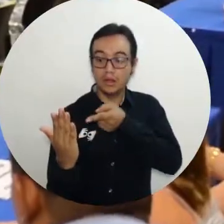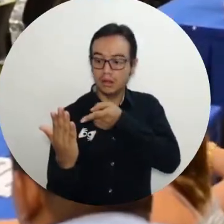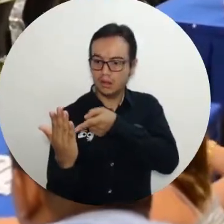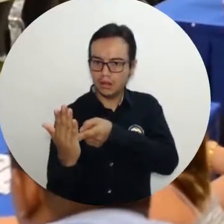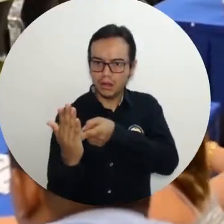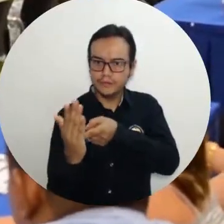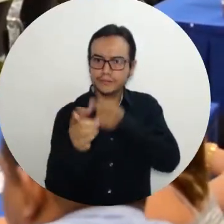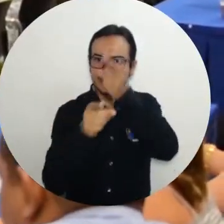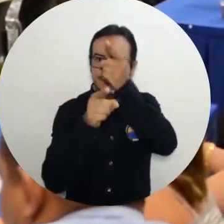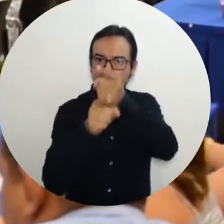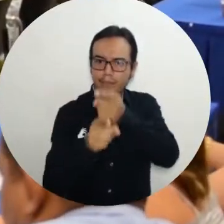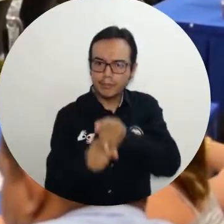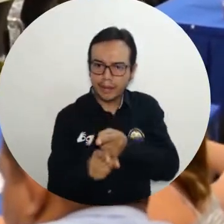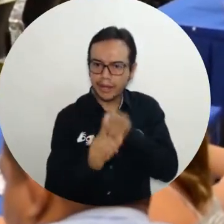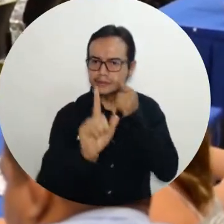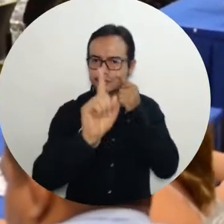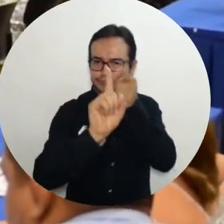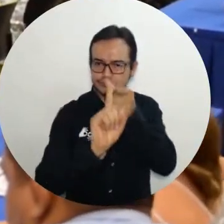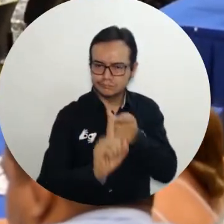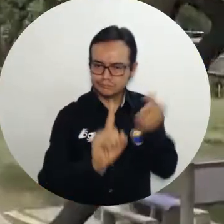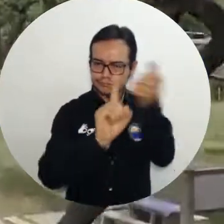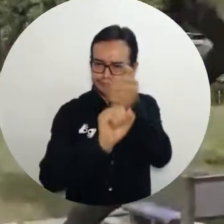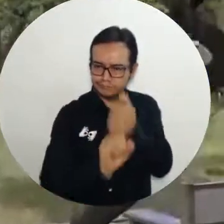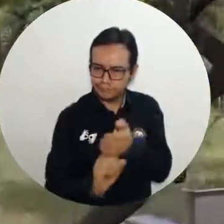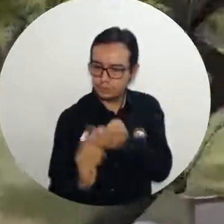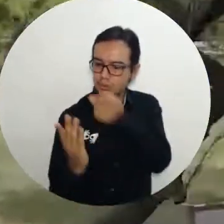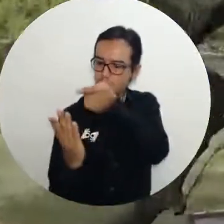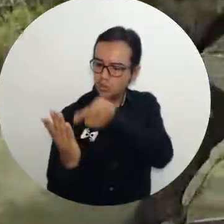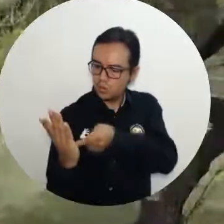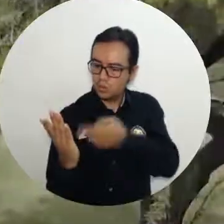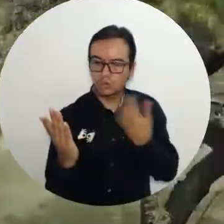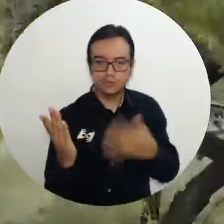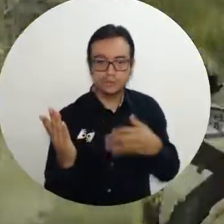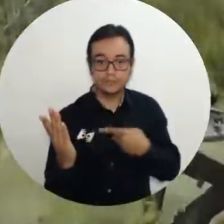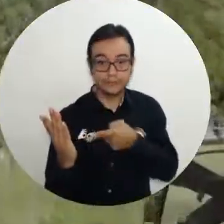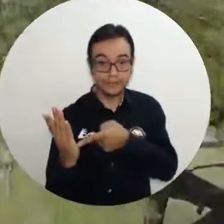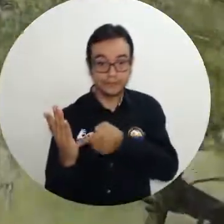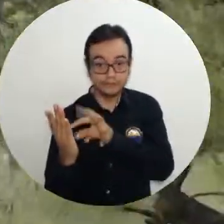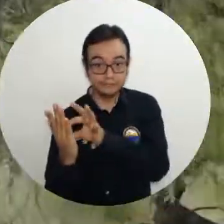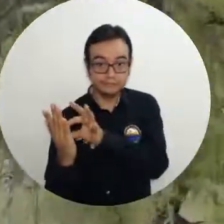plan totalmente cumplido, unas metas cumplidas, unos objetivos cumplidos.